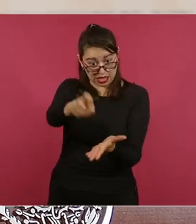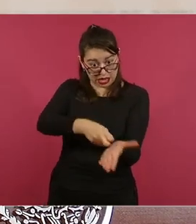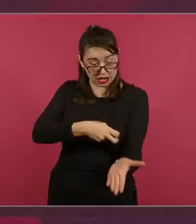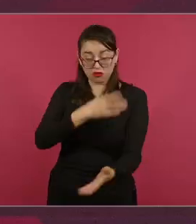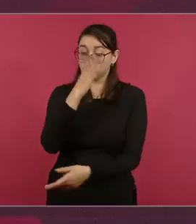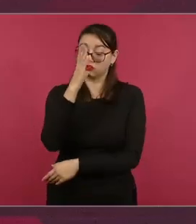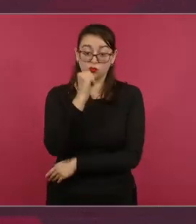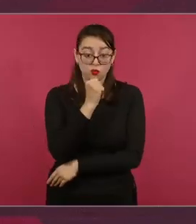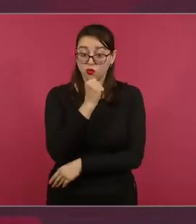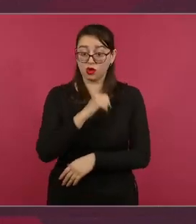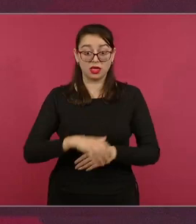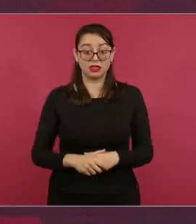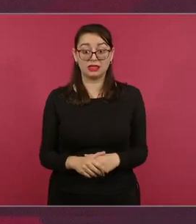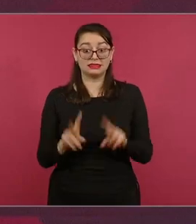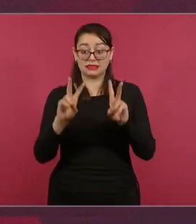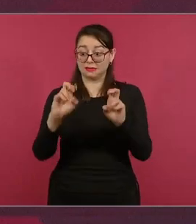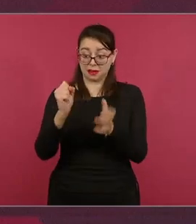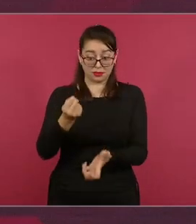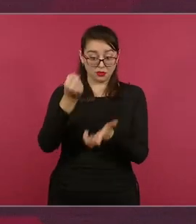Legislativo, está muy claro.